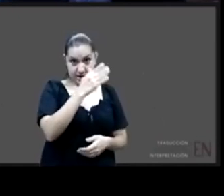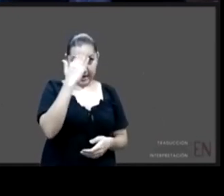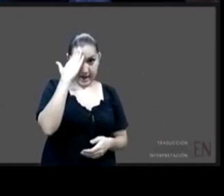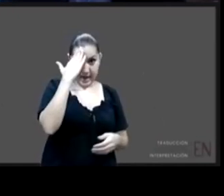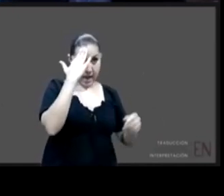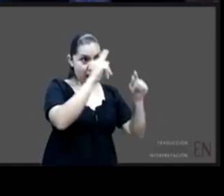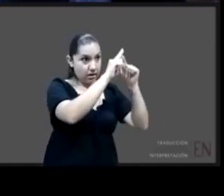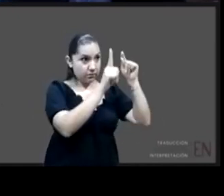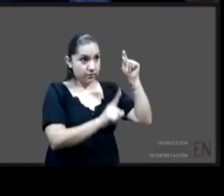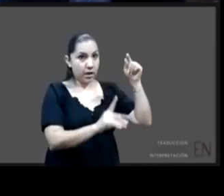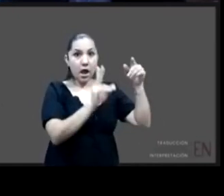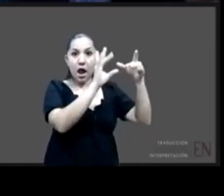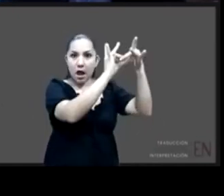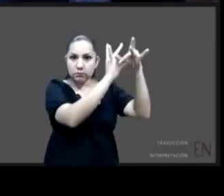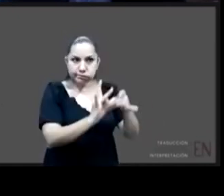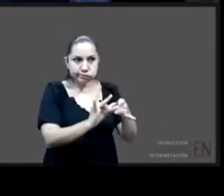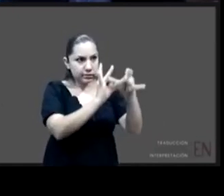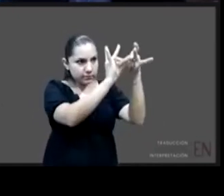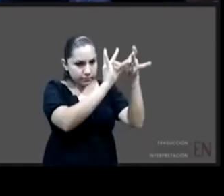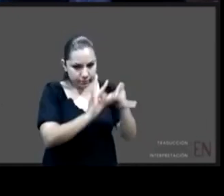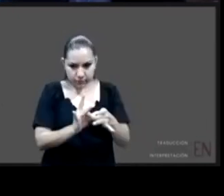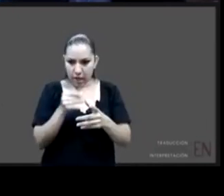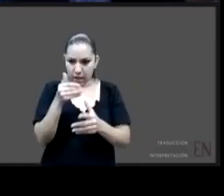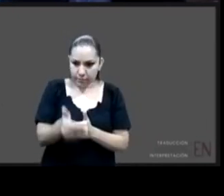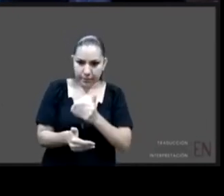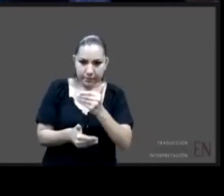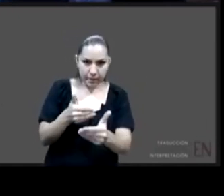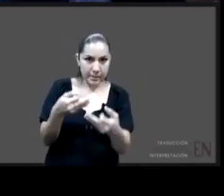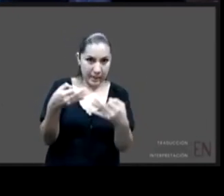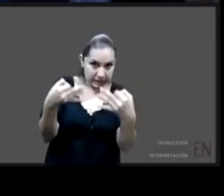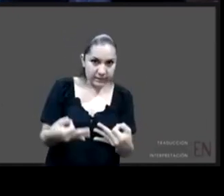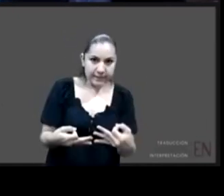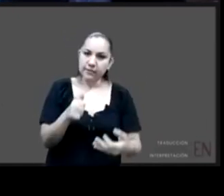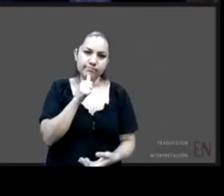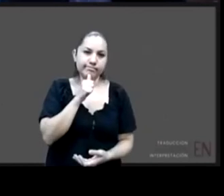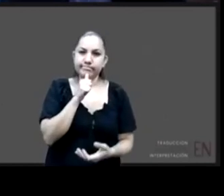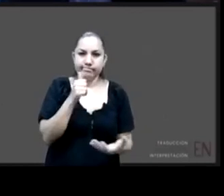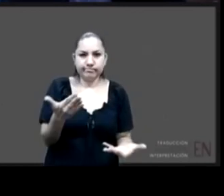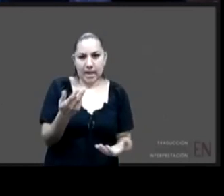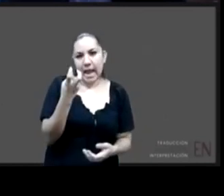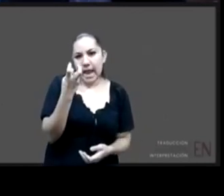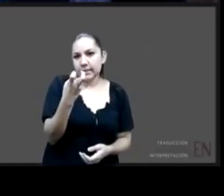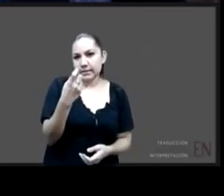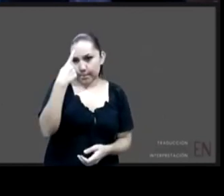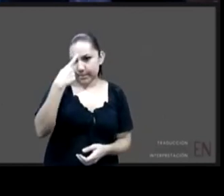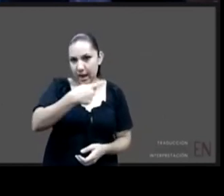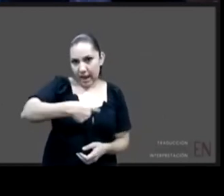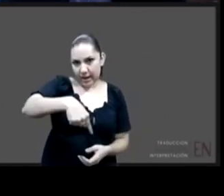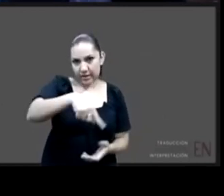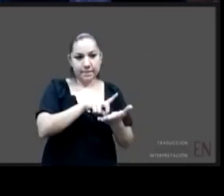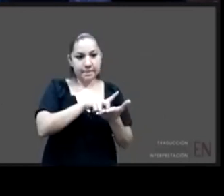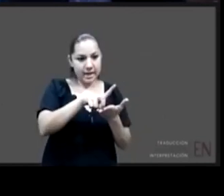dimensiones que implica una visión integral de garantía del derecho a vivir en familia